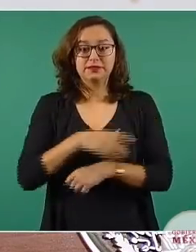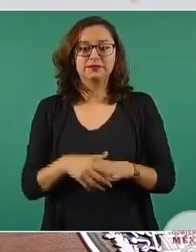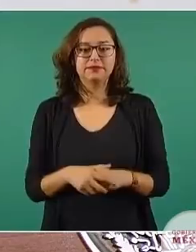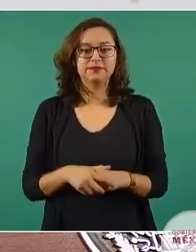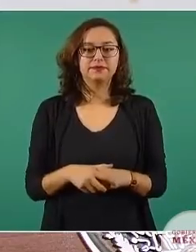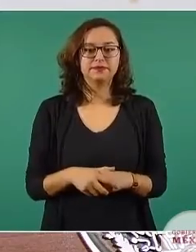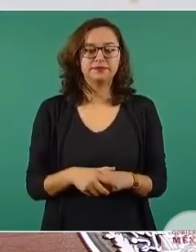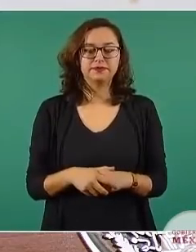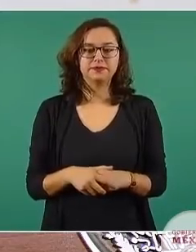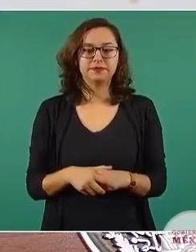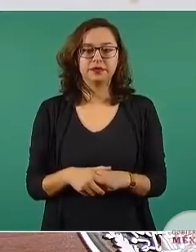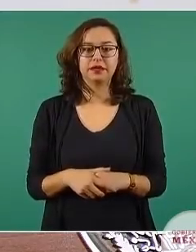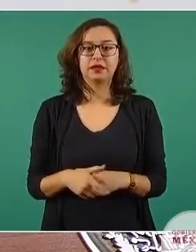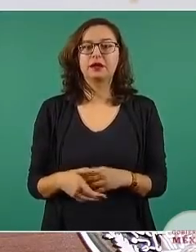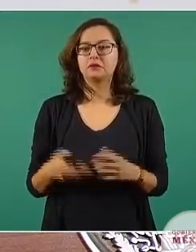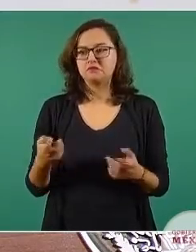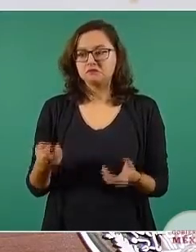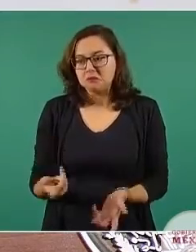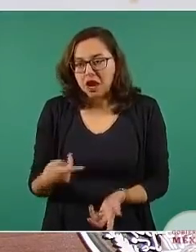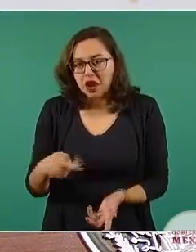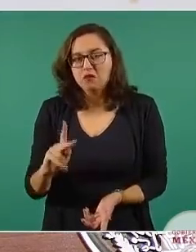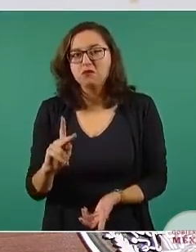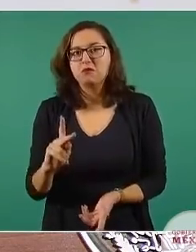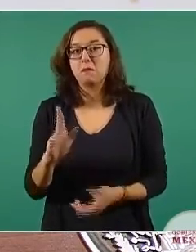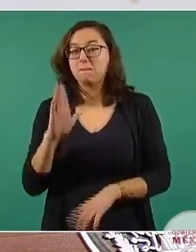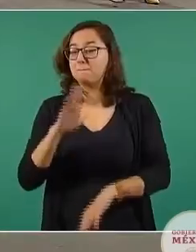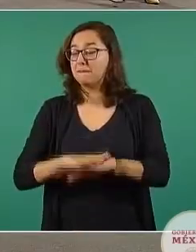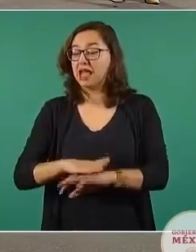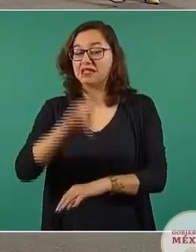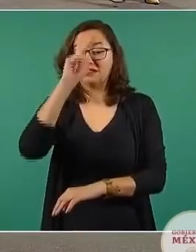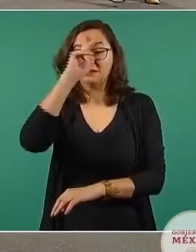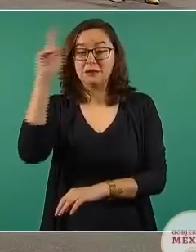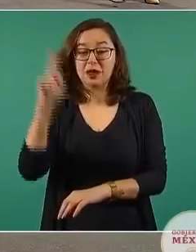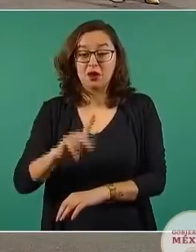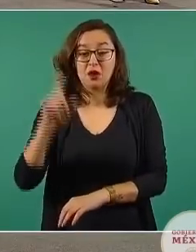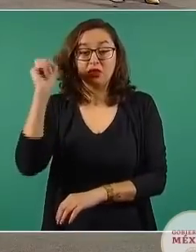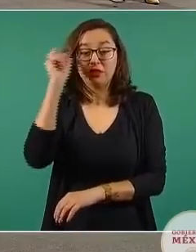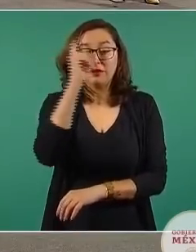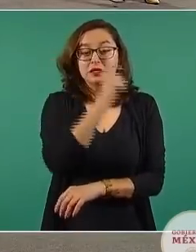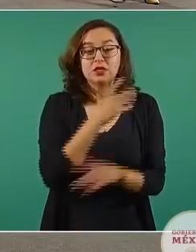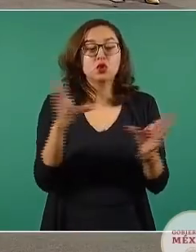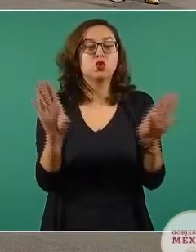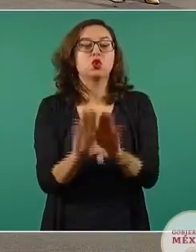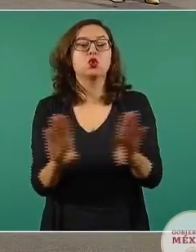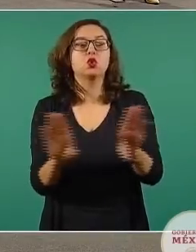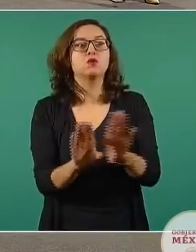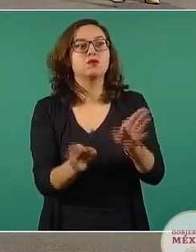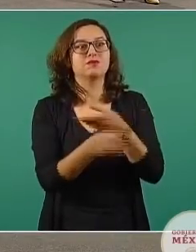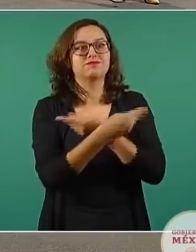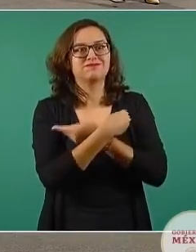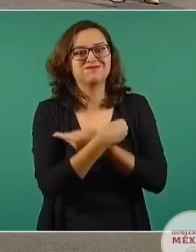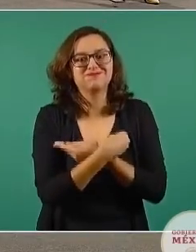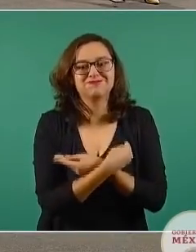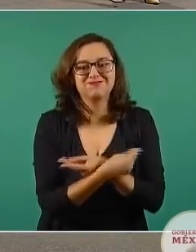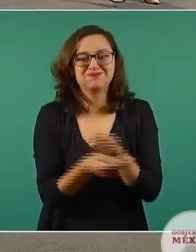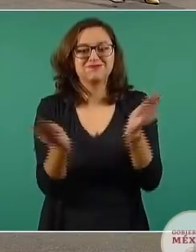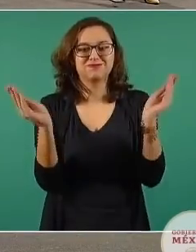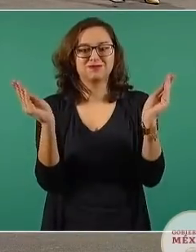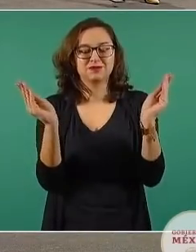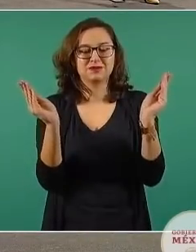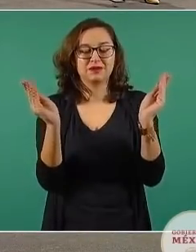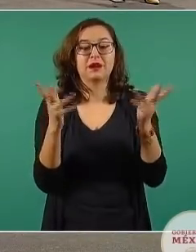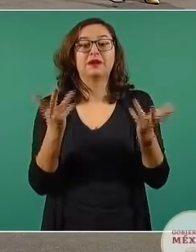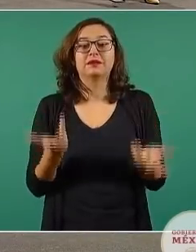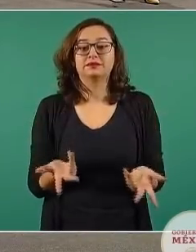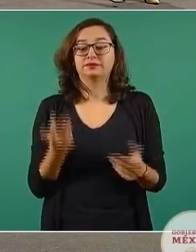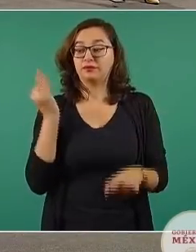sino armar la distribución. El problema con la producción de libros en una operación, esta que es la operación más